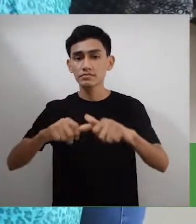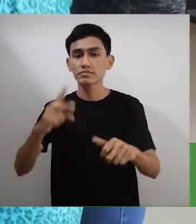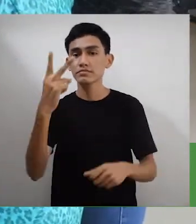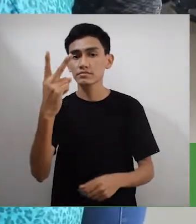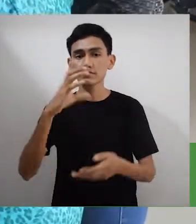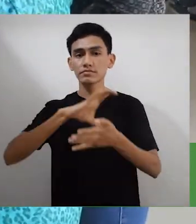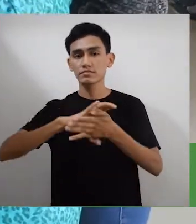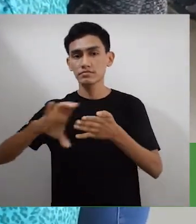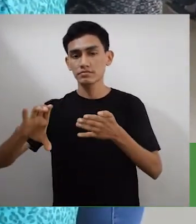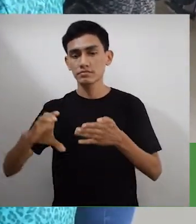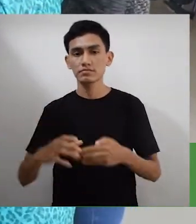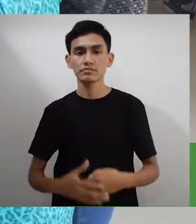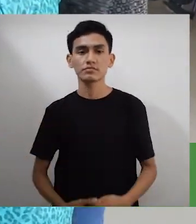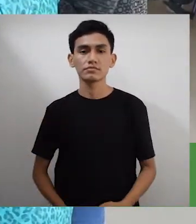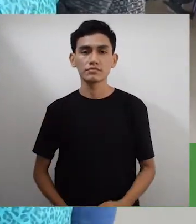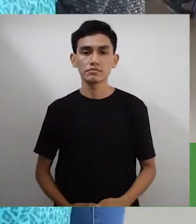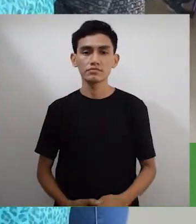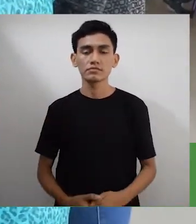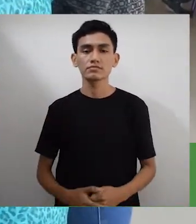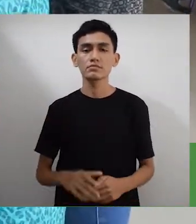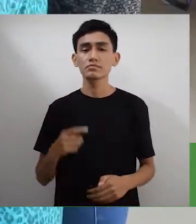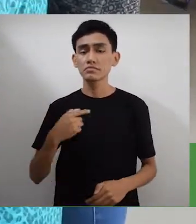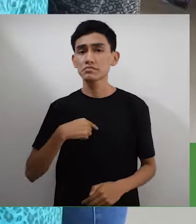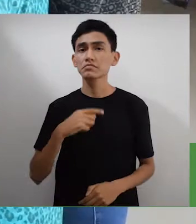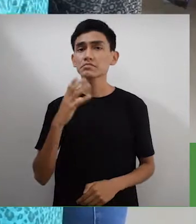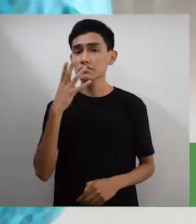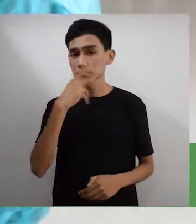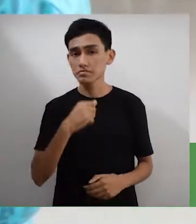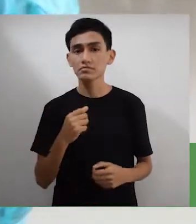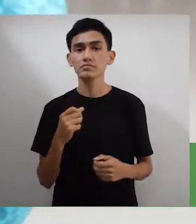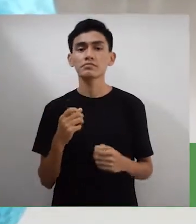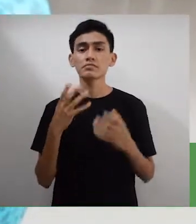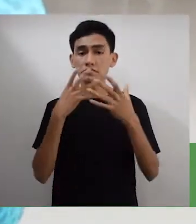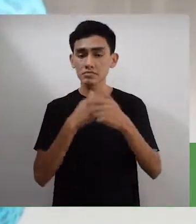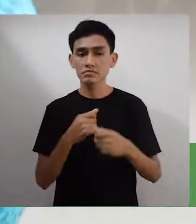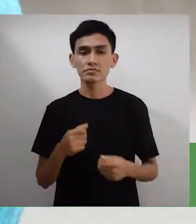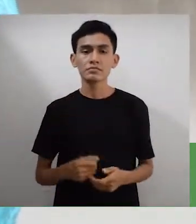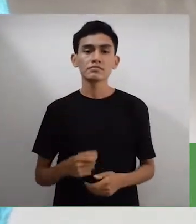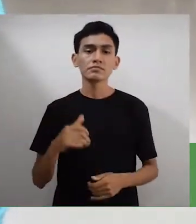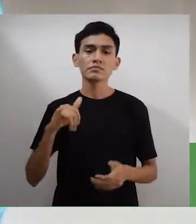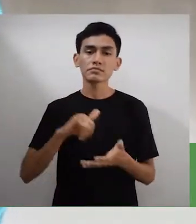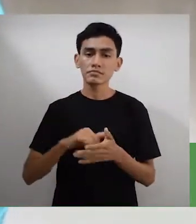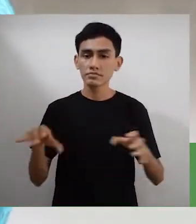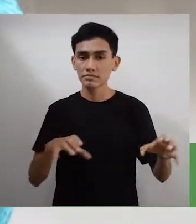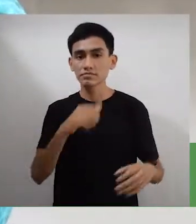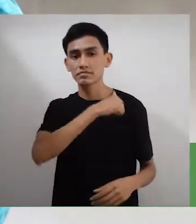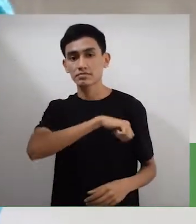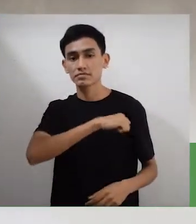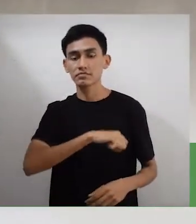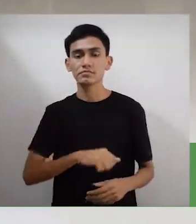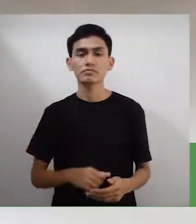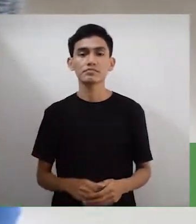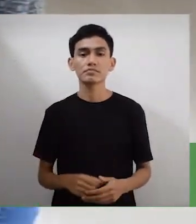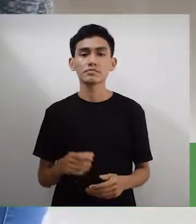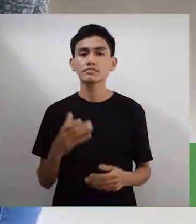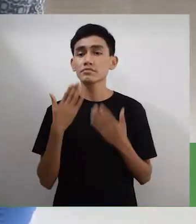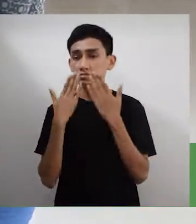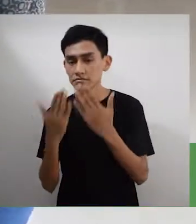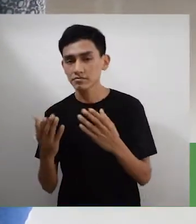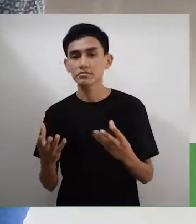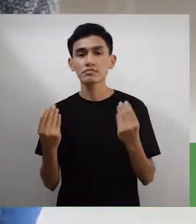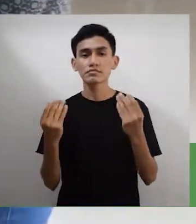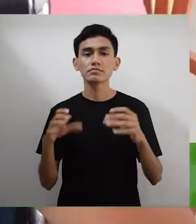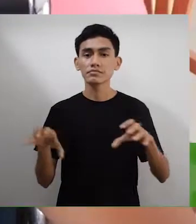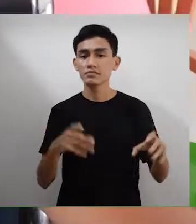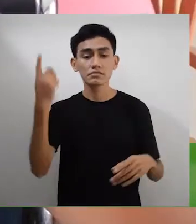de dos meses. Me parece bien que está haciendo la señorita alcaldesa y le agradezco bastante que hace por nosotros.